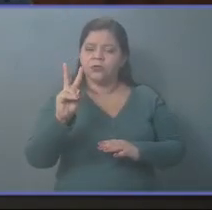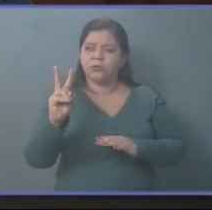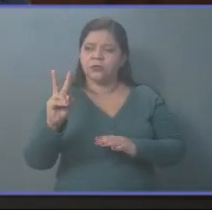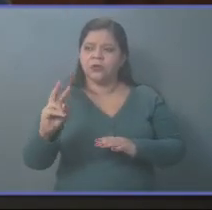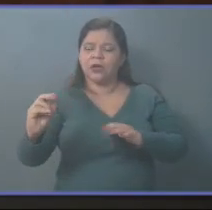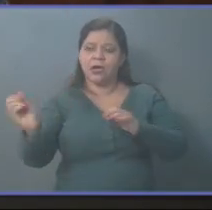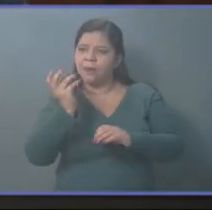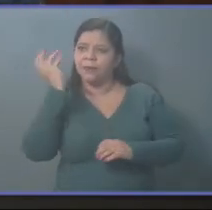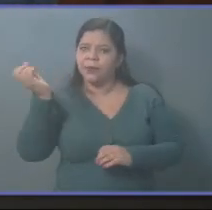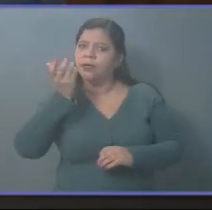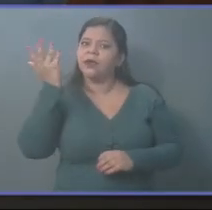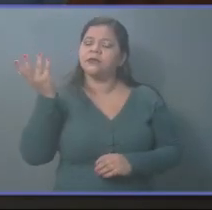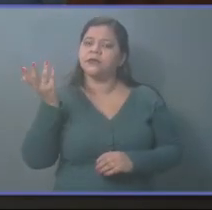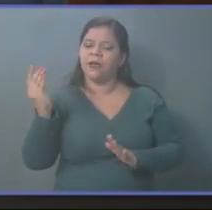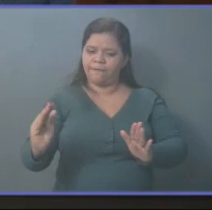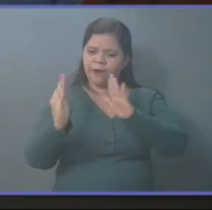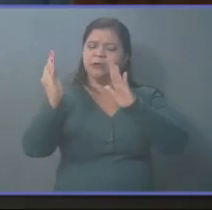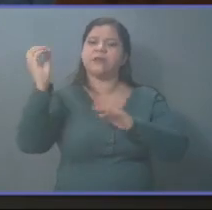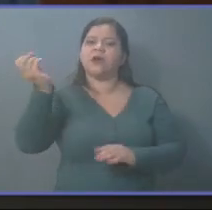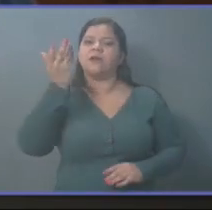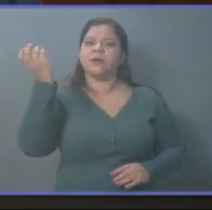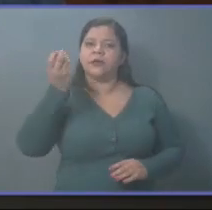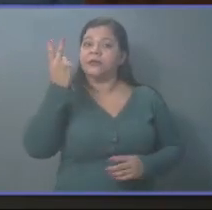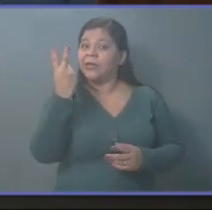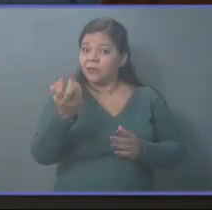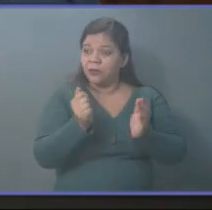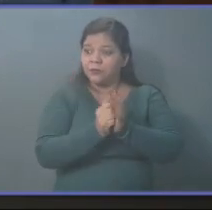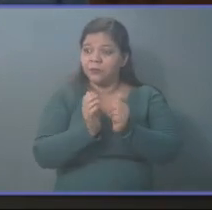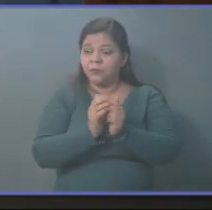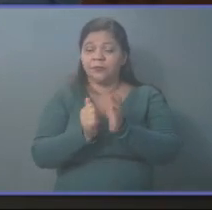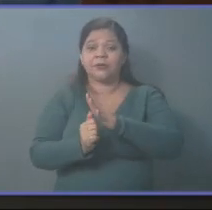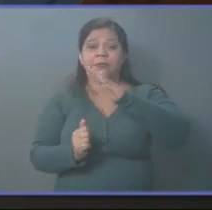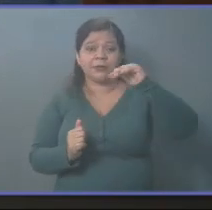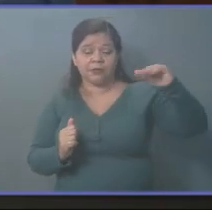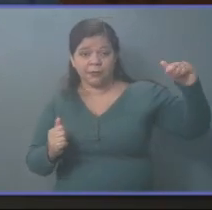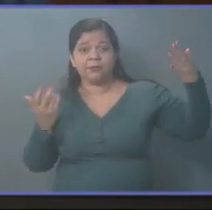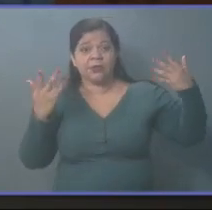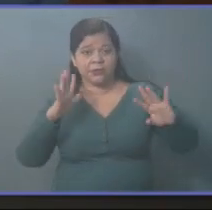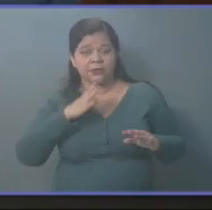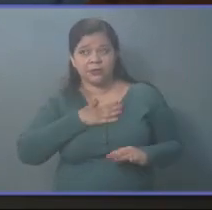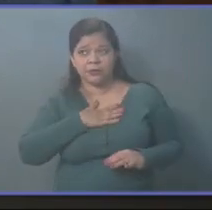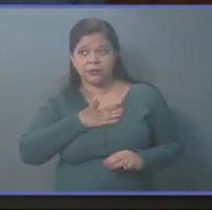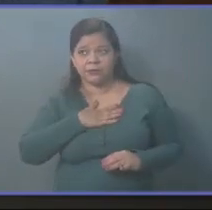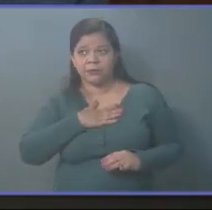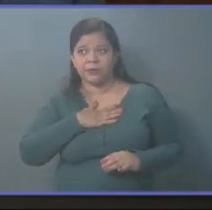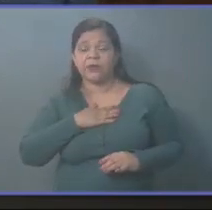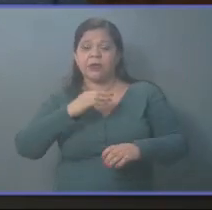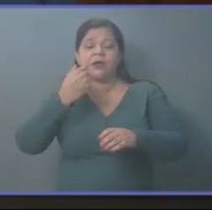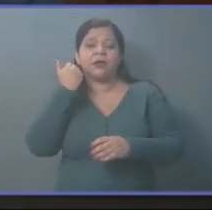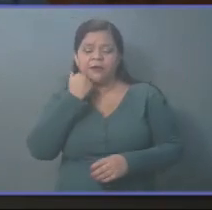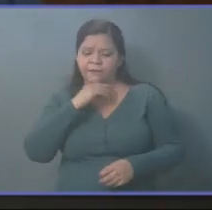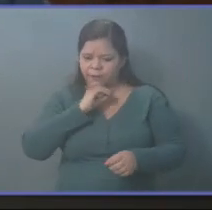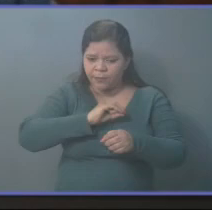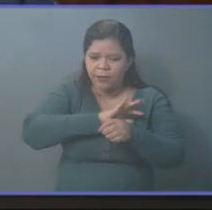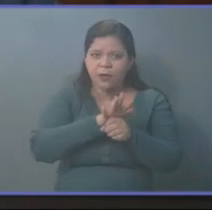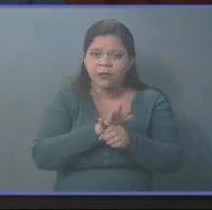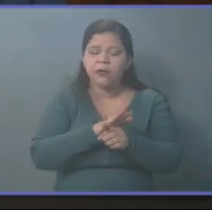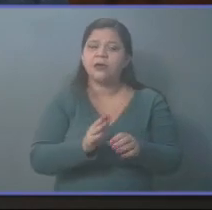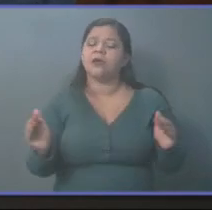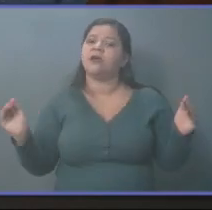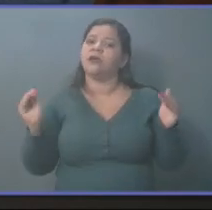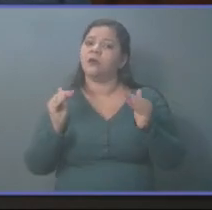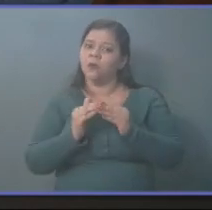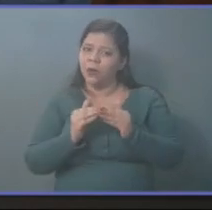emergencias a dos problemas que tiene el país como lo es la pandemia y lo que es